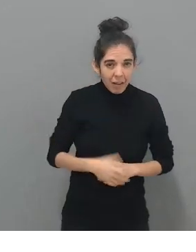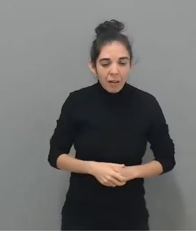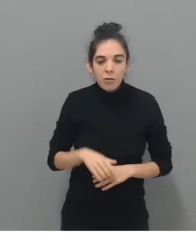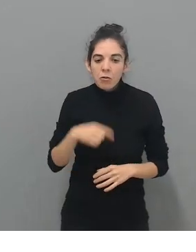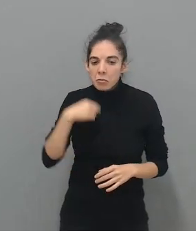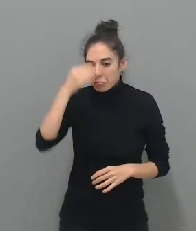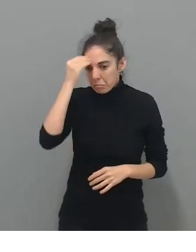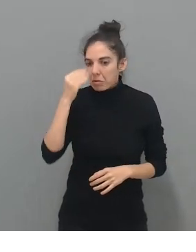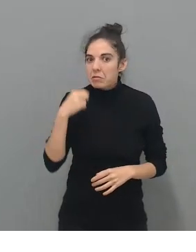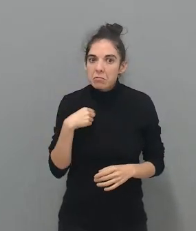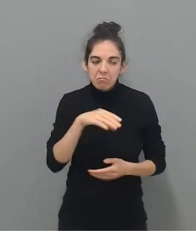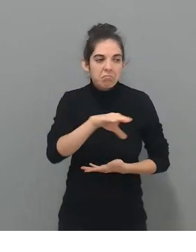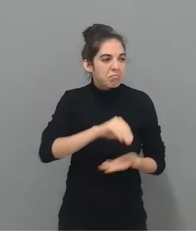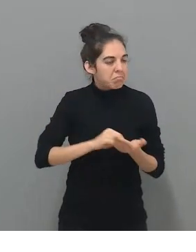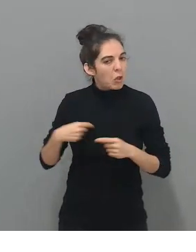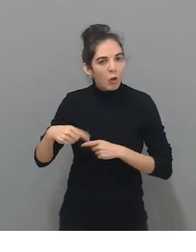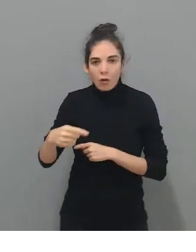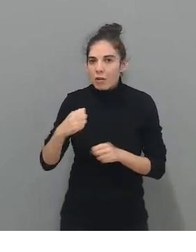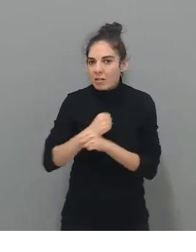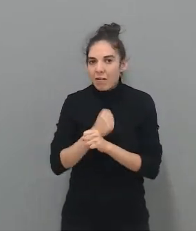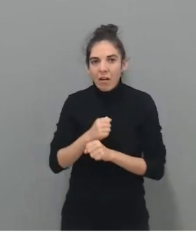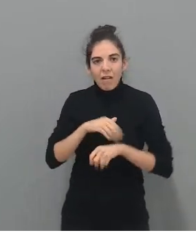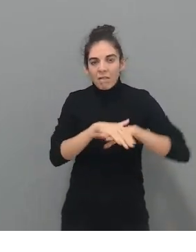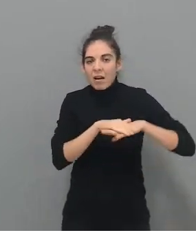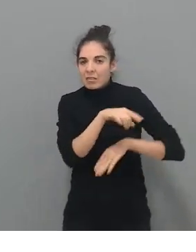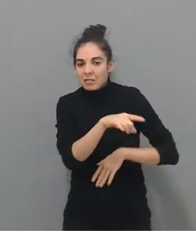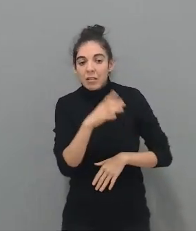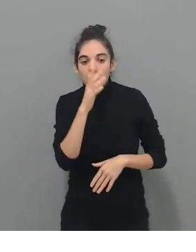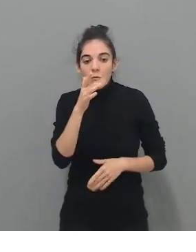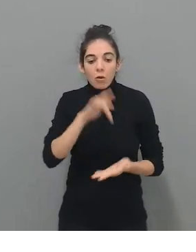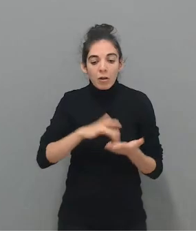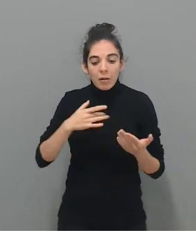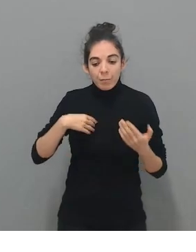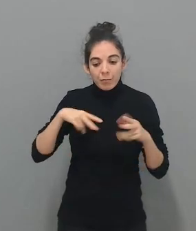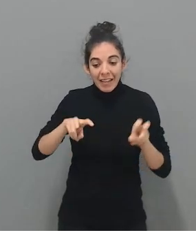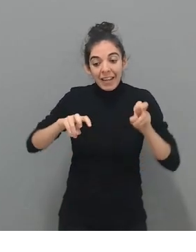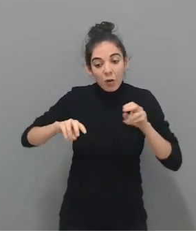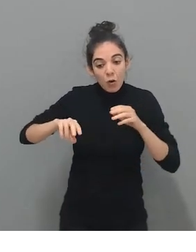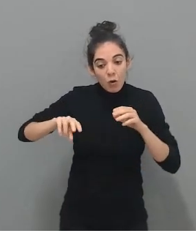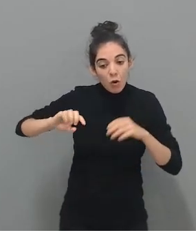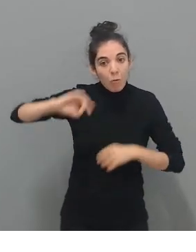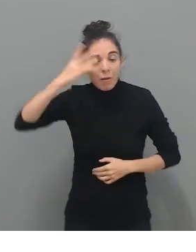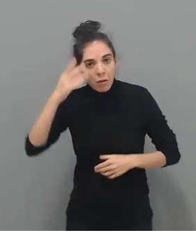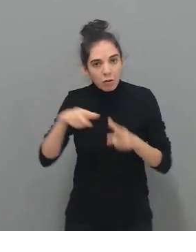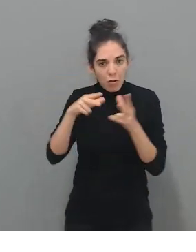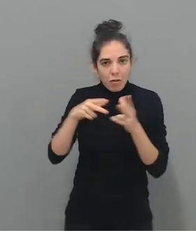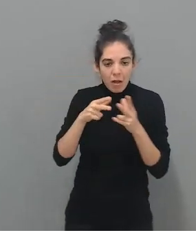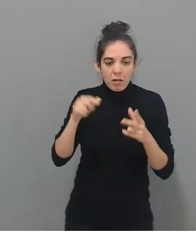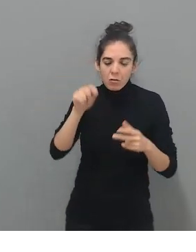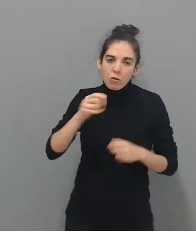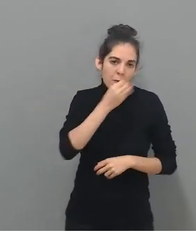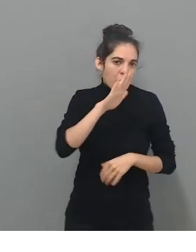la que llevo en el día a día, que la innovación social es lo mejor que es capaz de hacer el ser humano de los demás, y por los demás, y